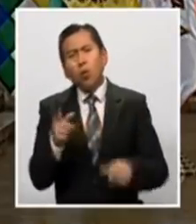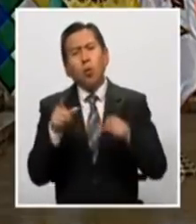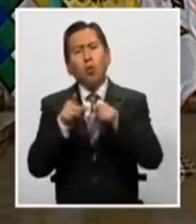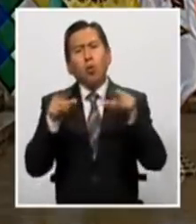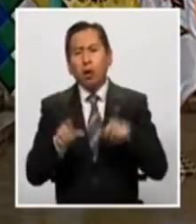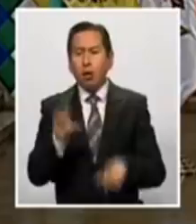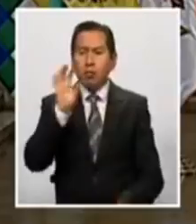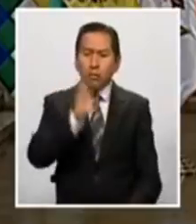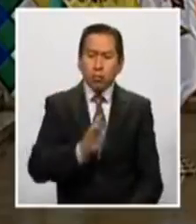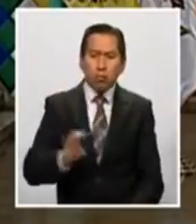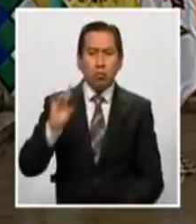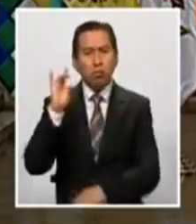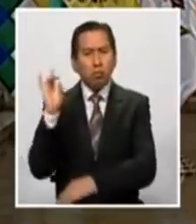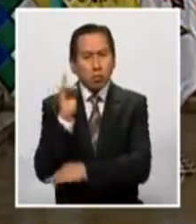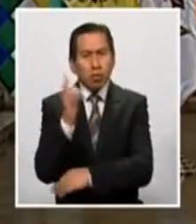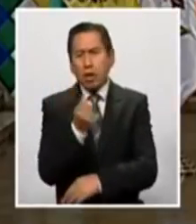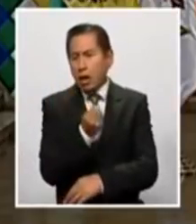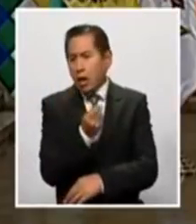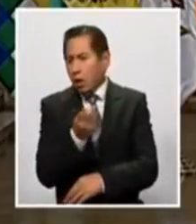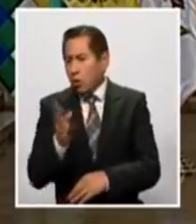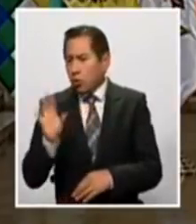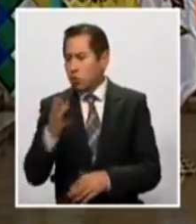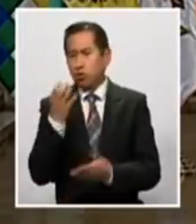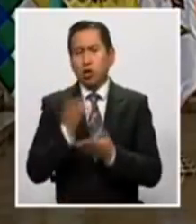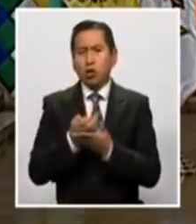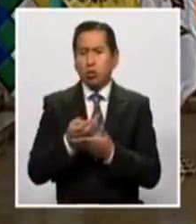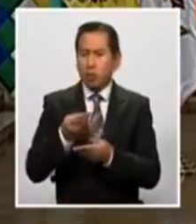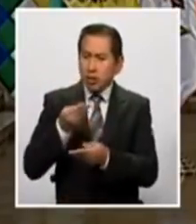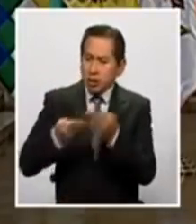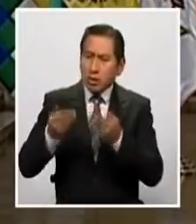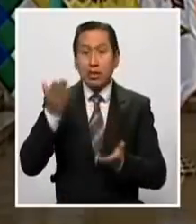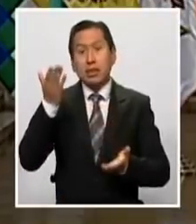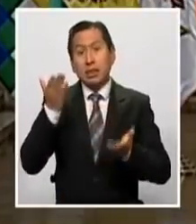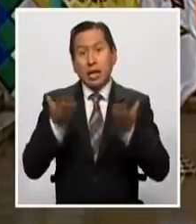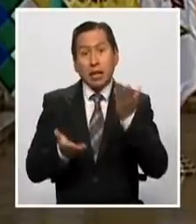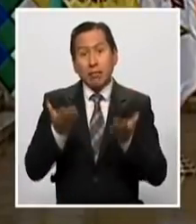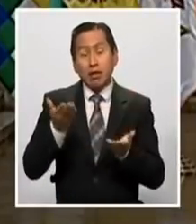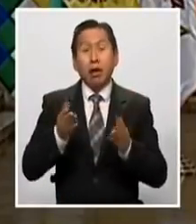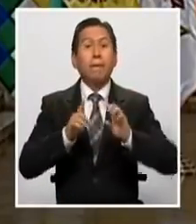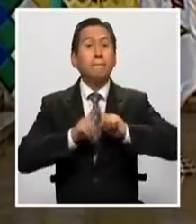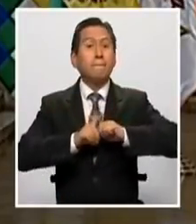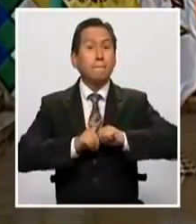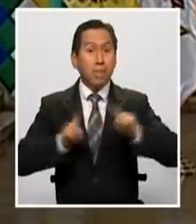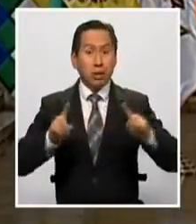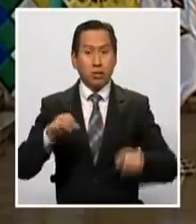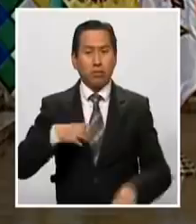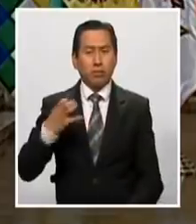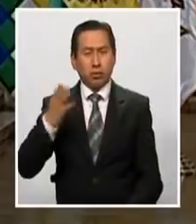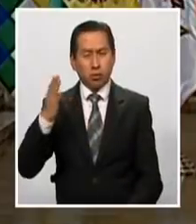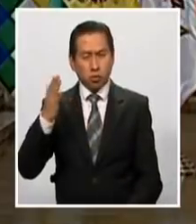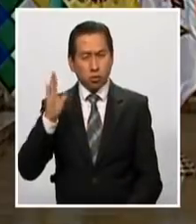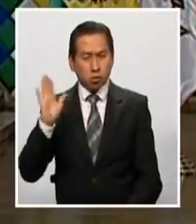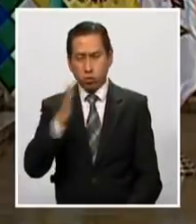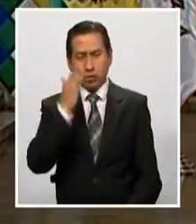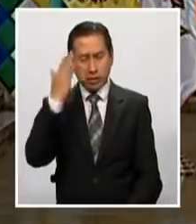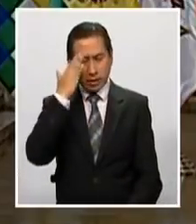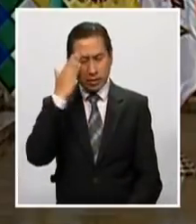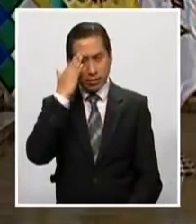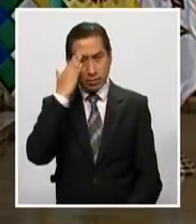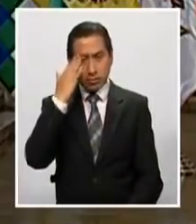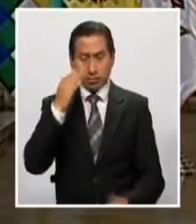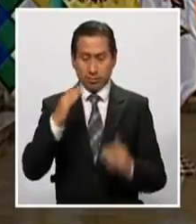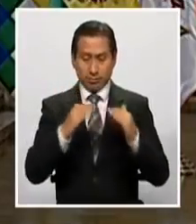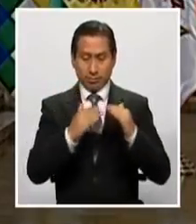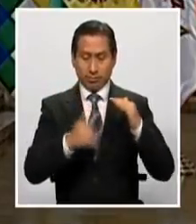país y en determinados sectores de la economía. Pero quiero que sepan que lo más importante al evaluar la